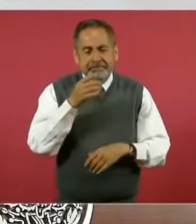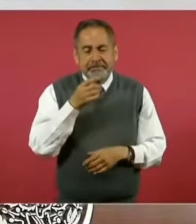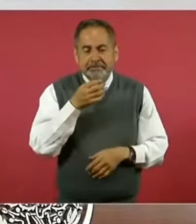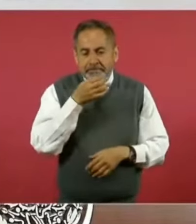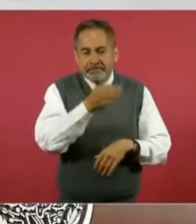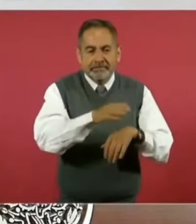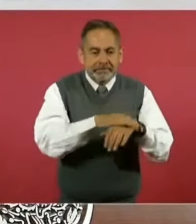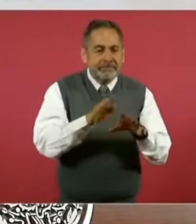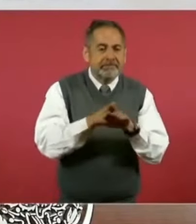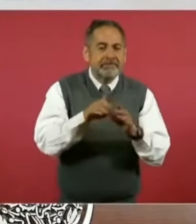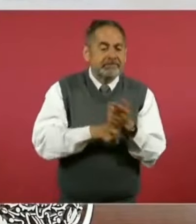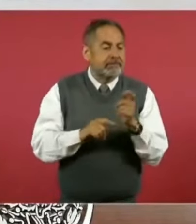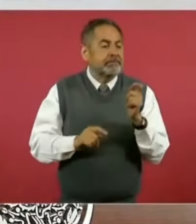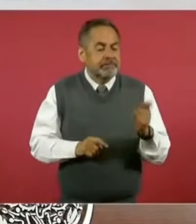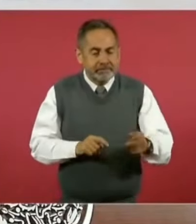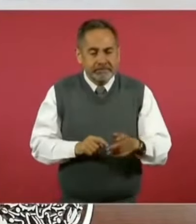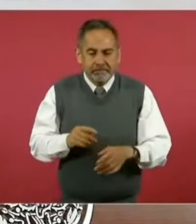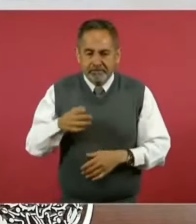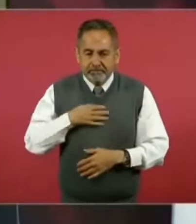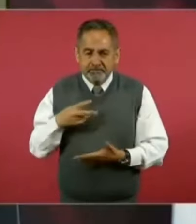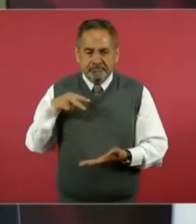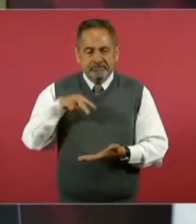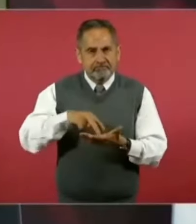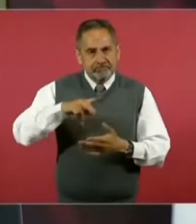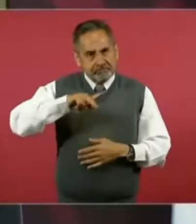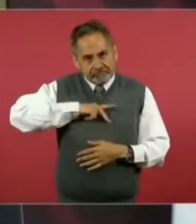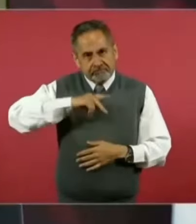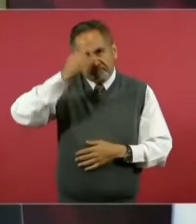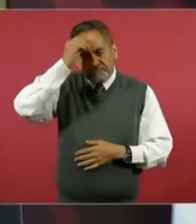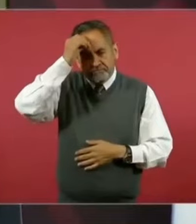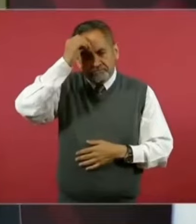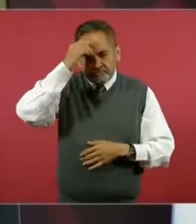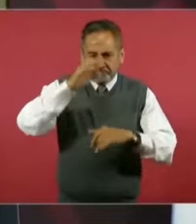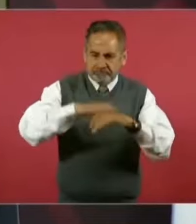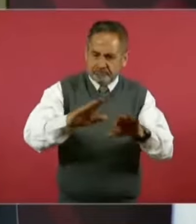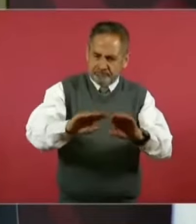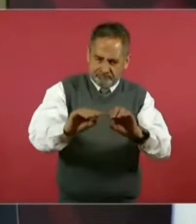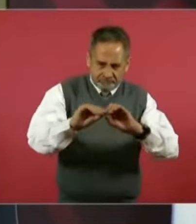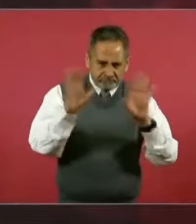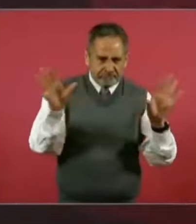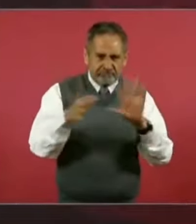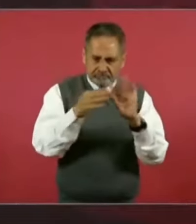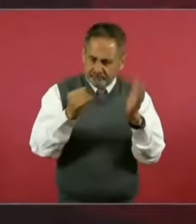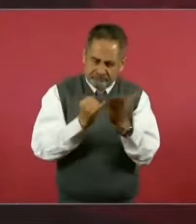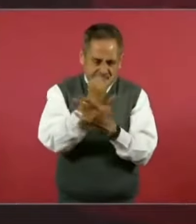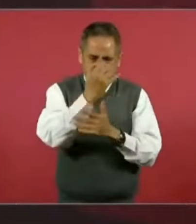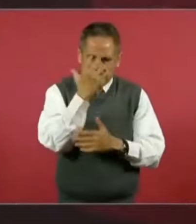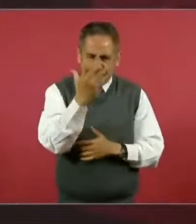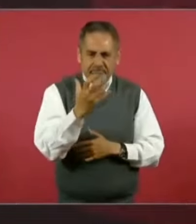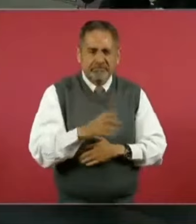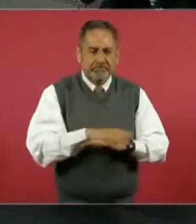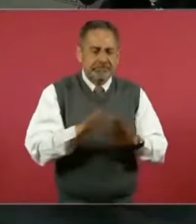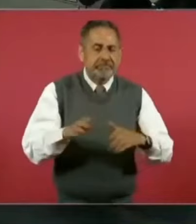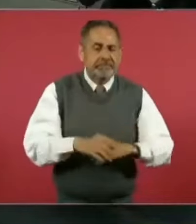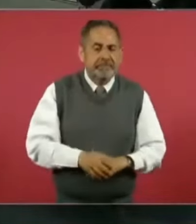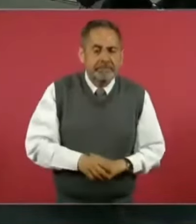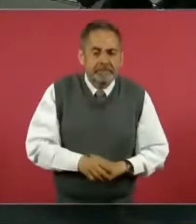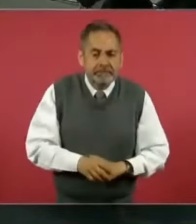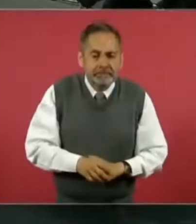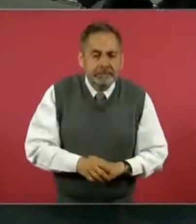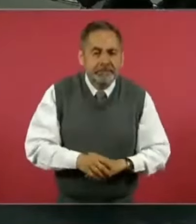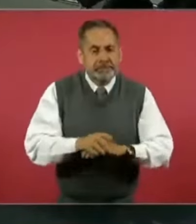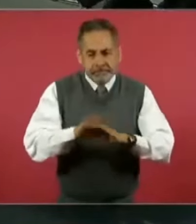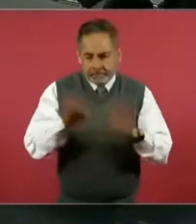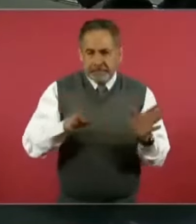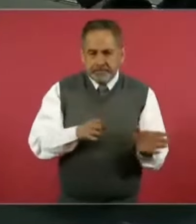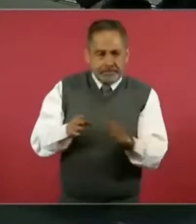esta postura muy clara, muy definida. Entonces, ahora sí vemos,